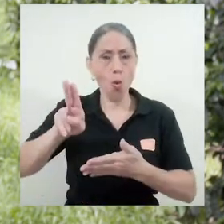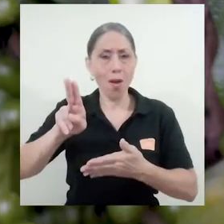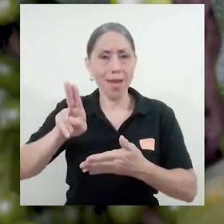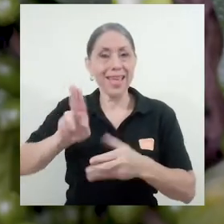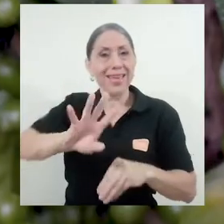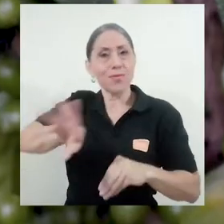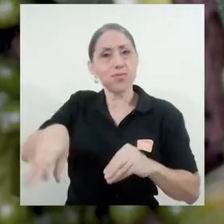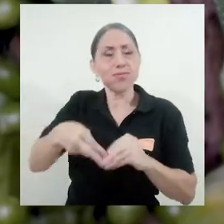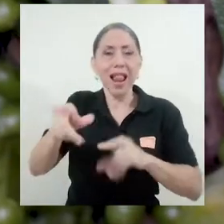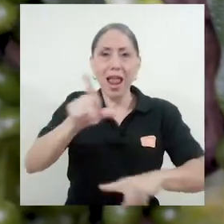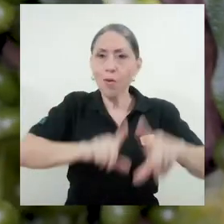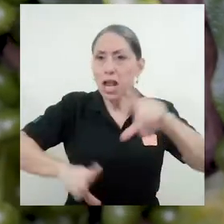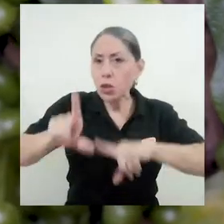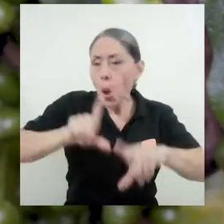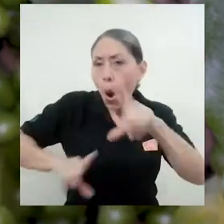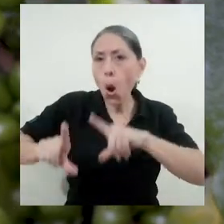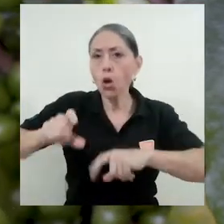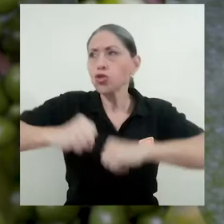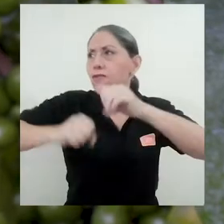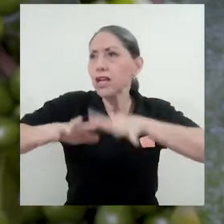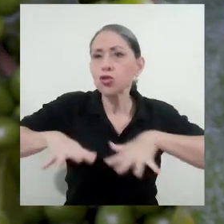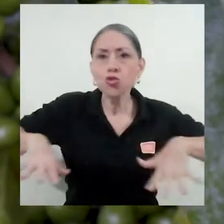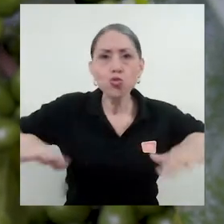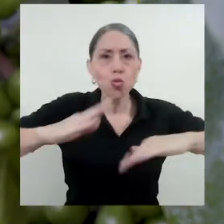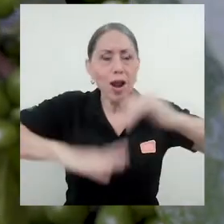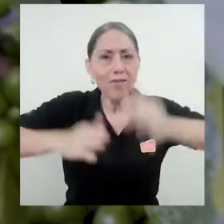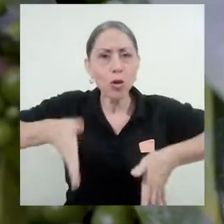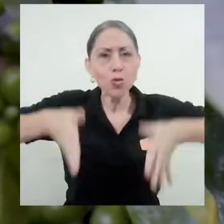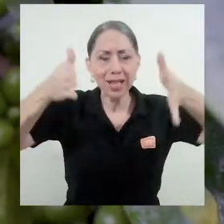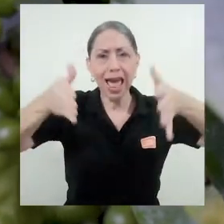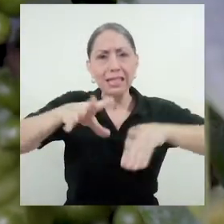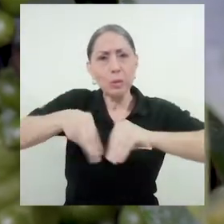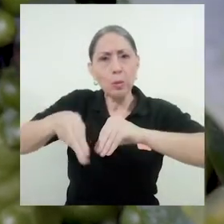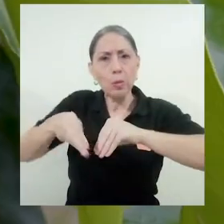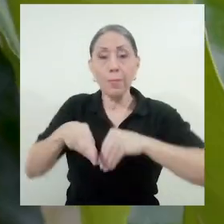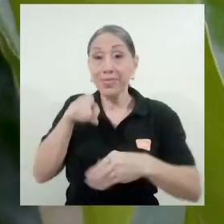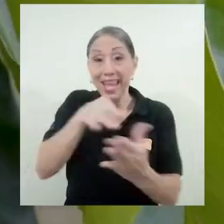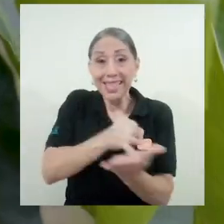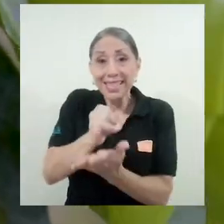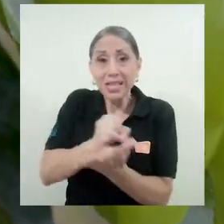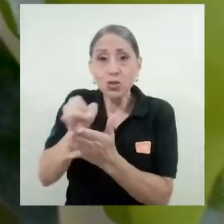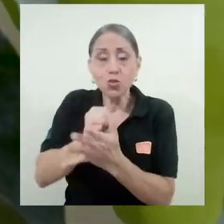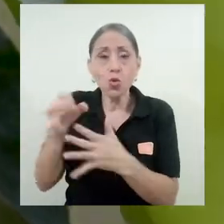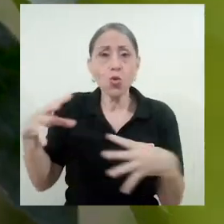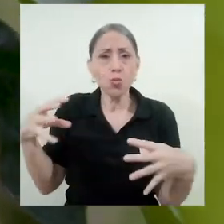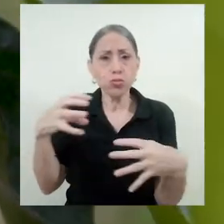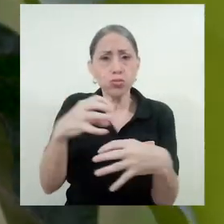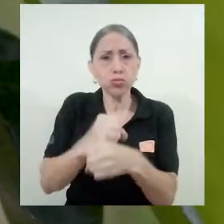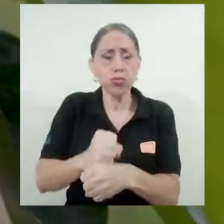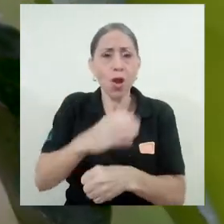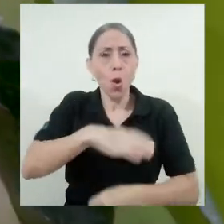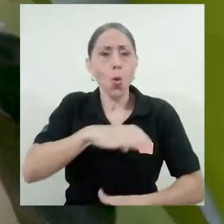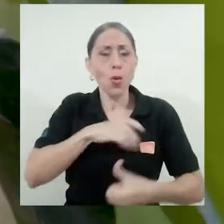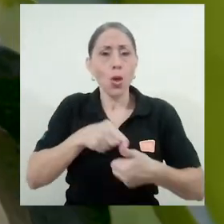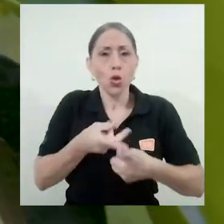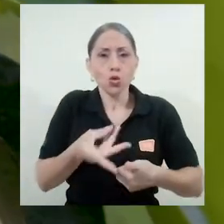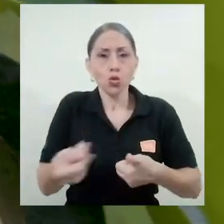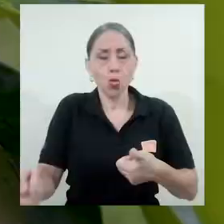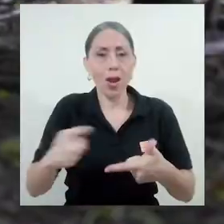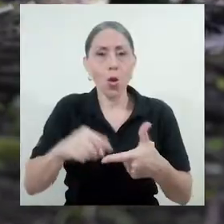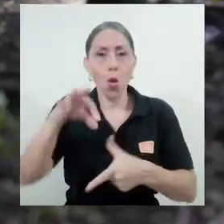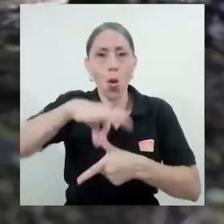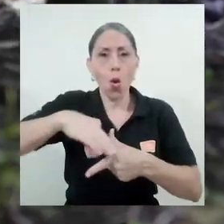y le añadimos laboratorios, infraestructura, facultades. El estudio integra los componentes de